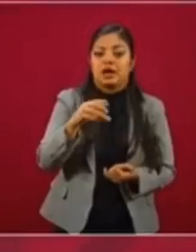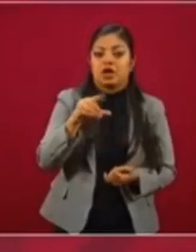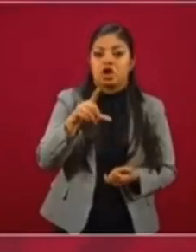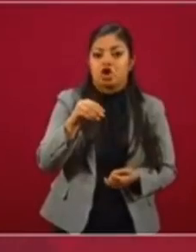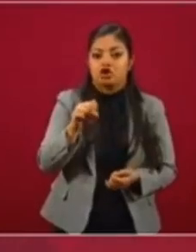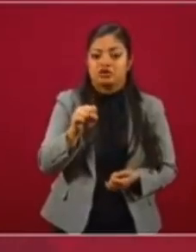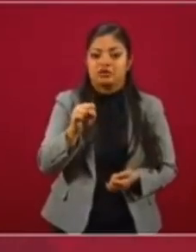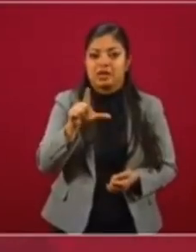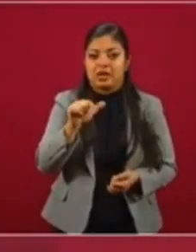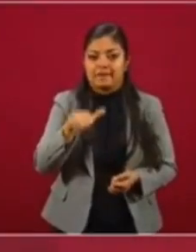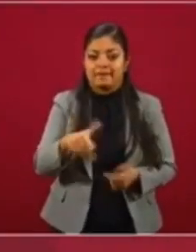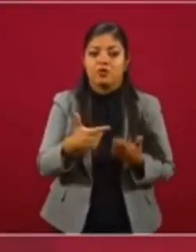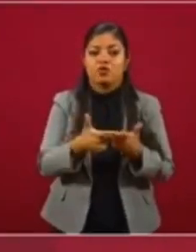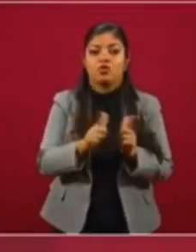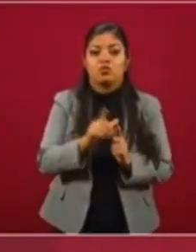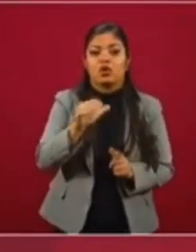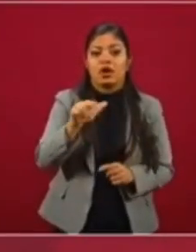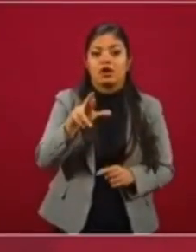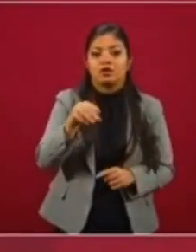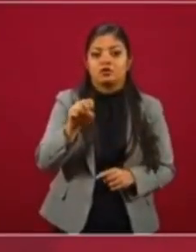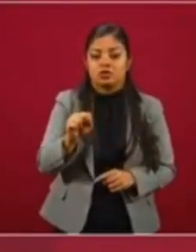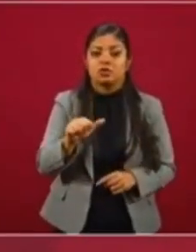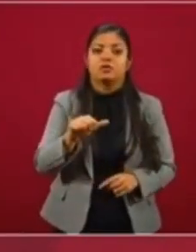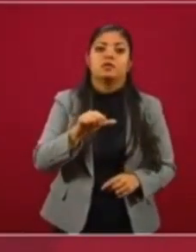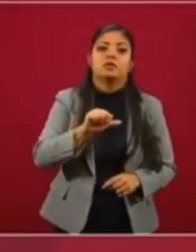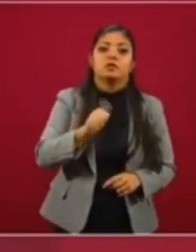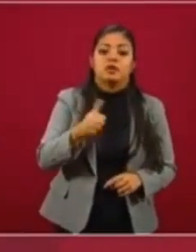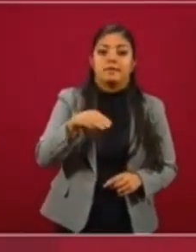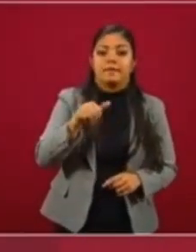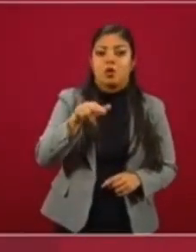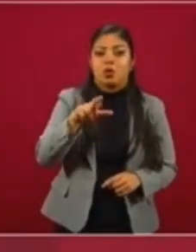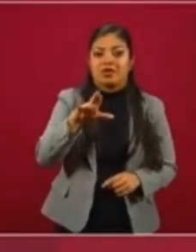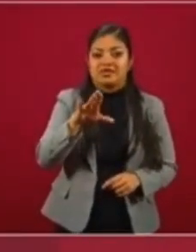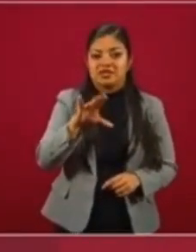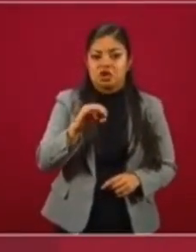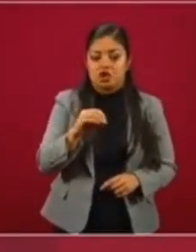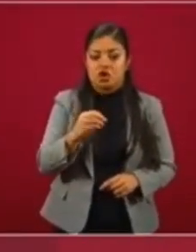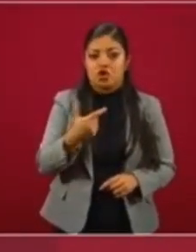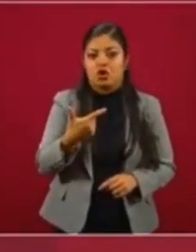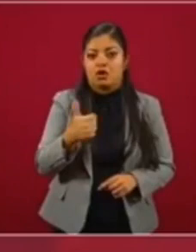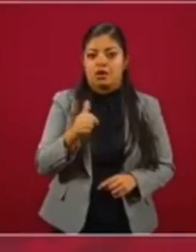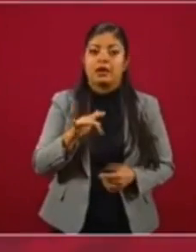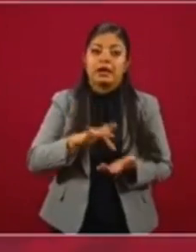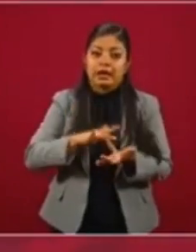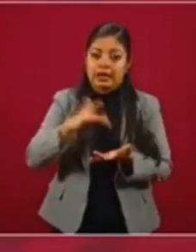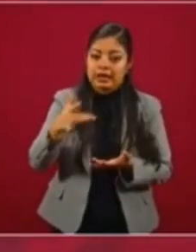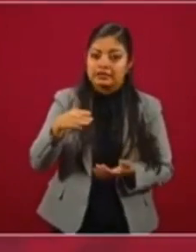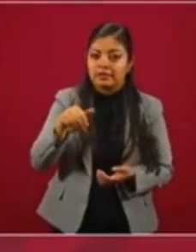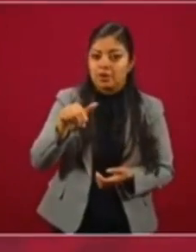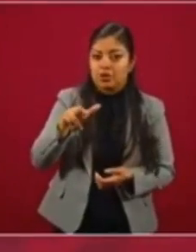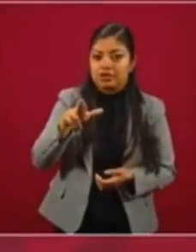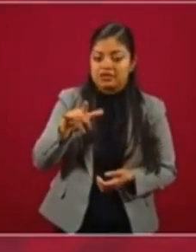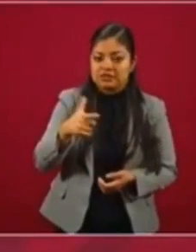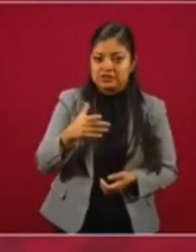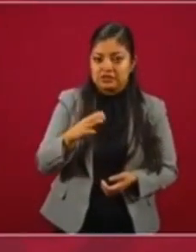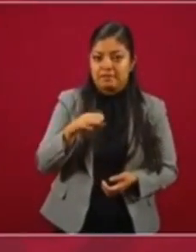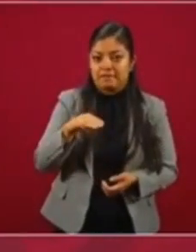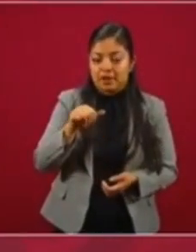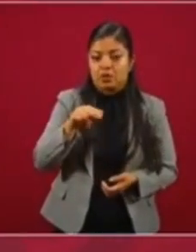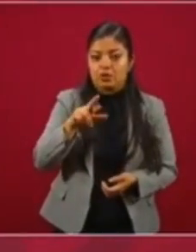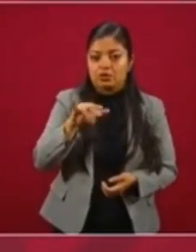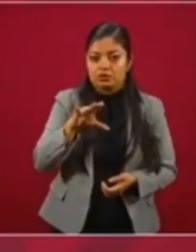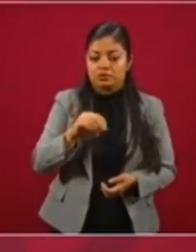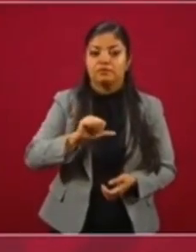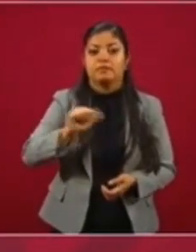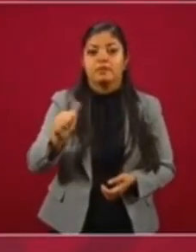Telmex, Mauricio Vázquez Ramos, Editorial Ovaciones, también muchas gracias Mauricio, Antonio